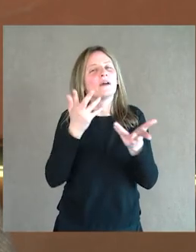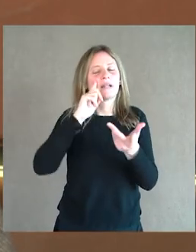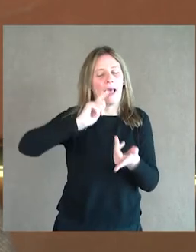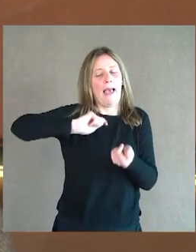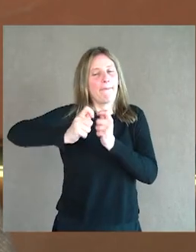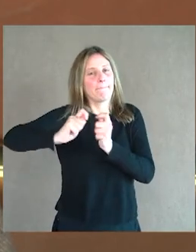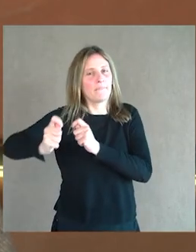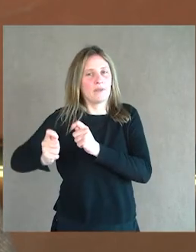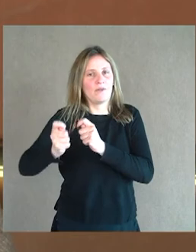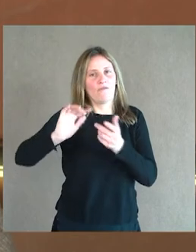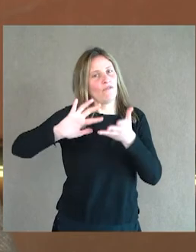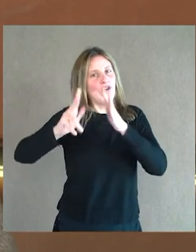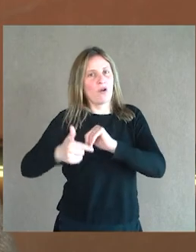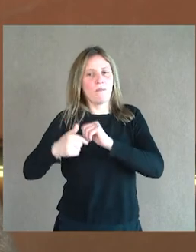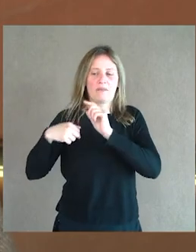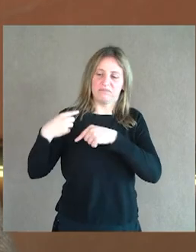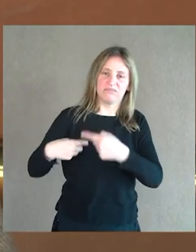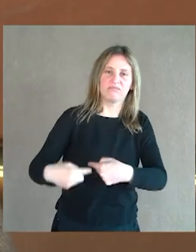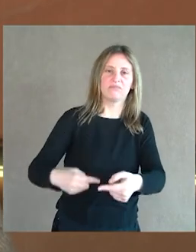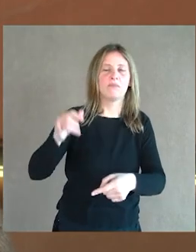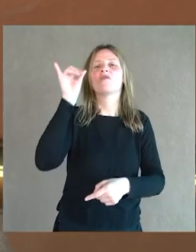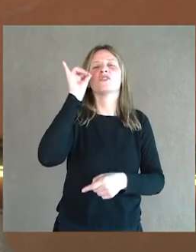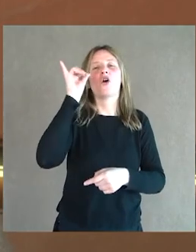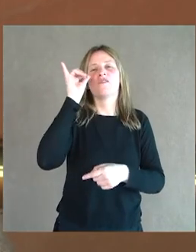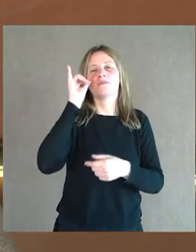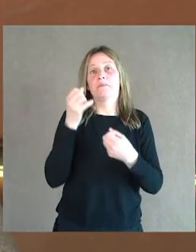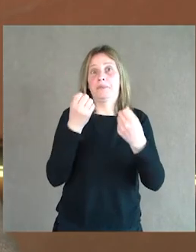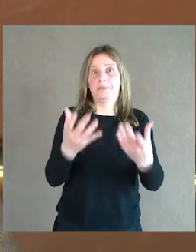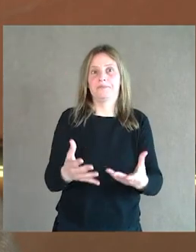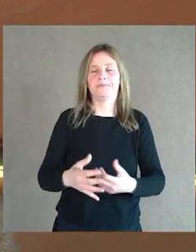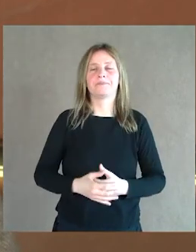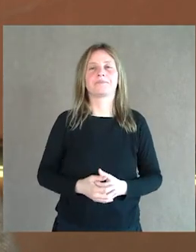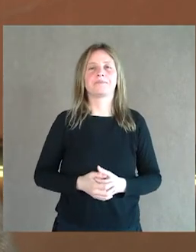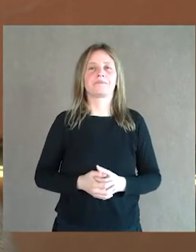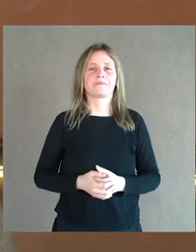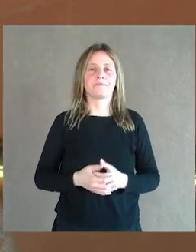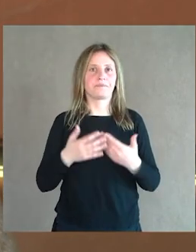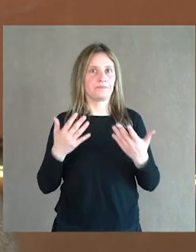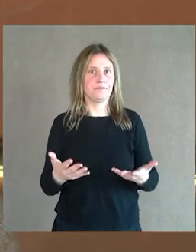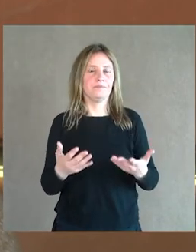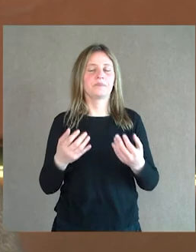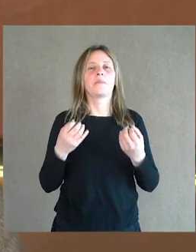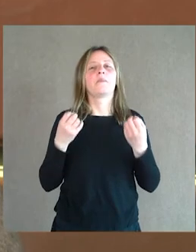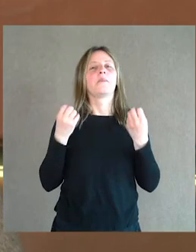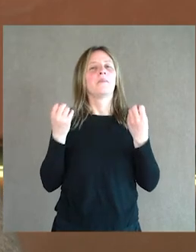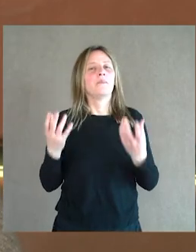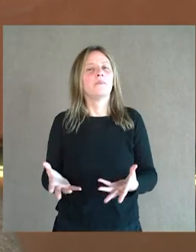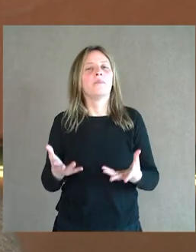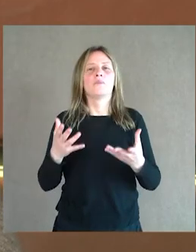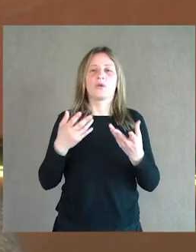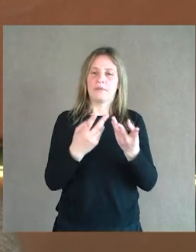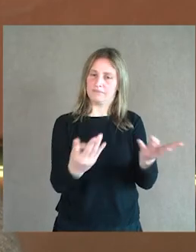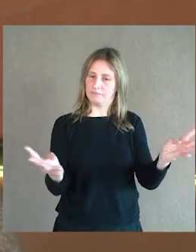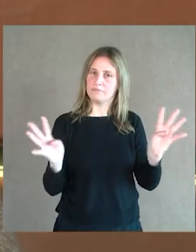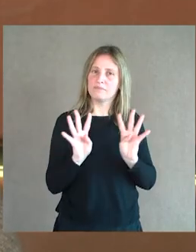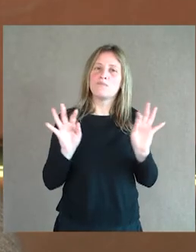la carrera musical de Beethoven desde distintos puntos de vista, desde el punto de vista de la orquestación,